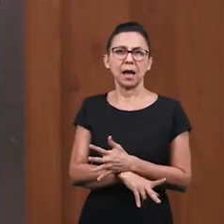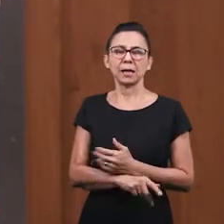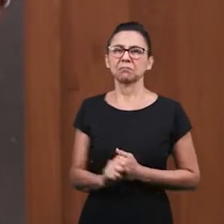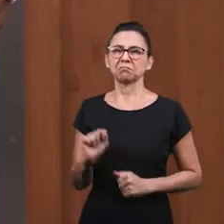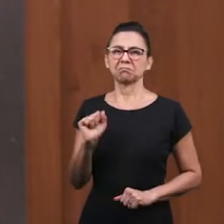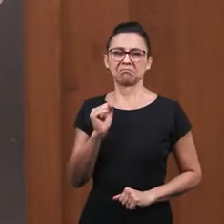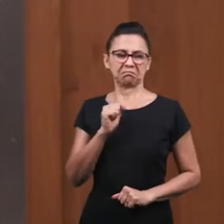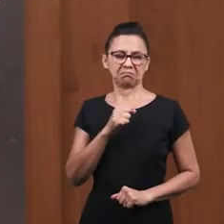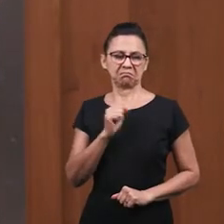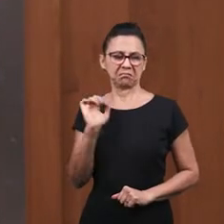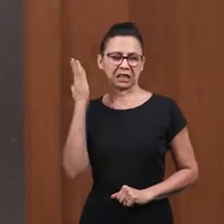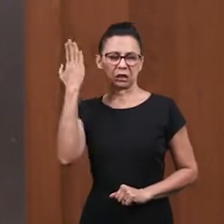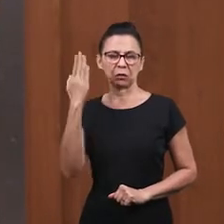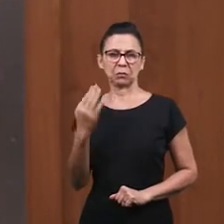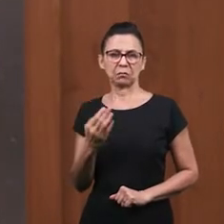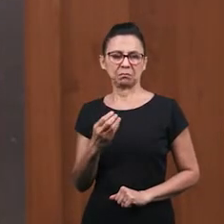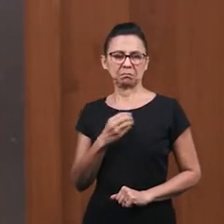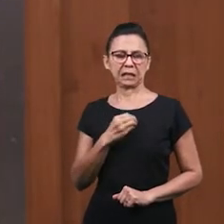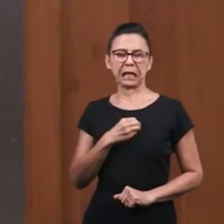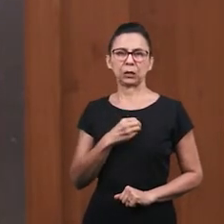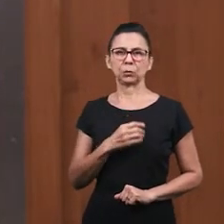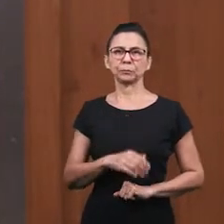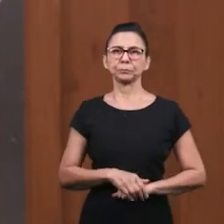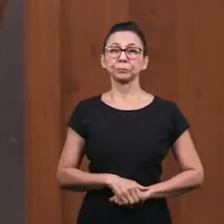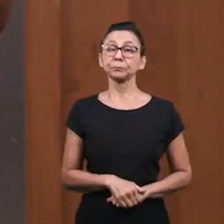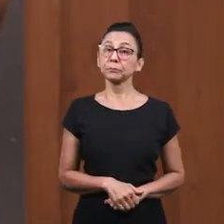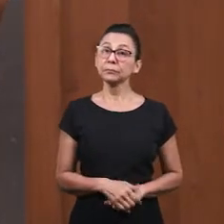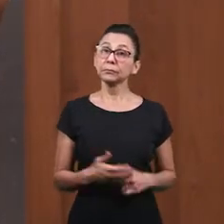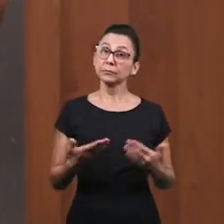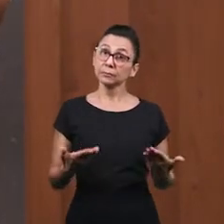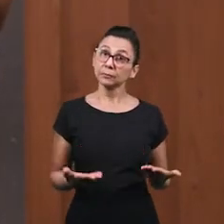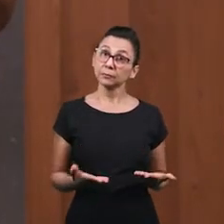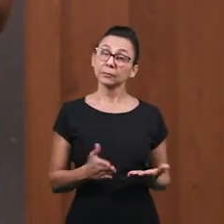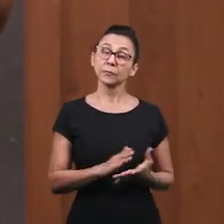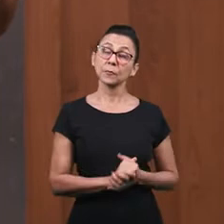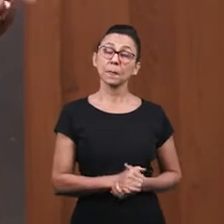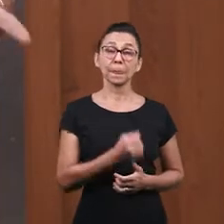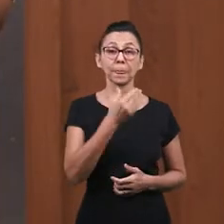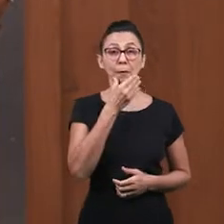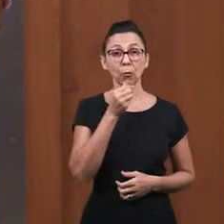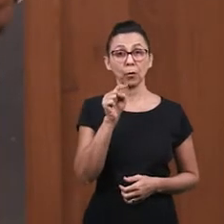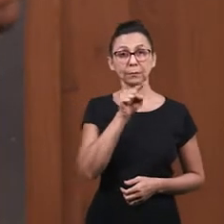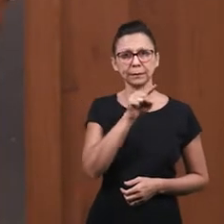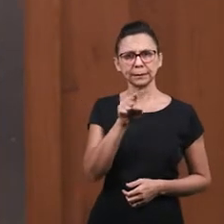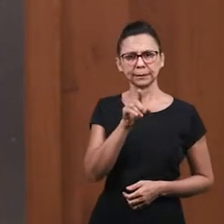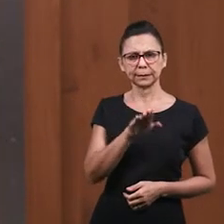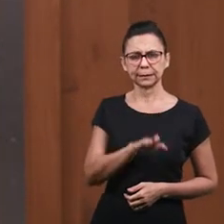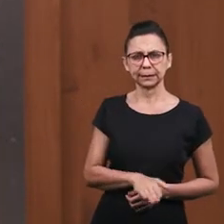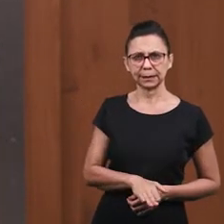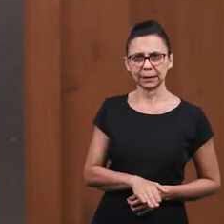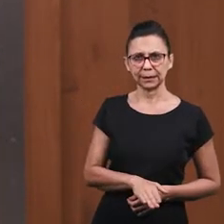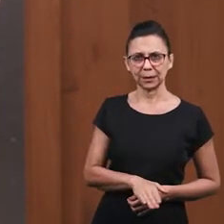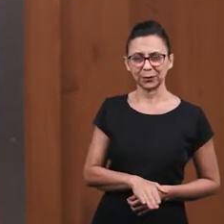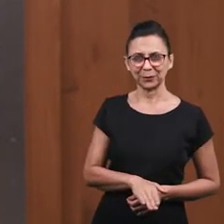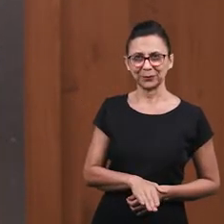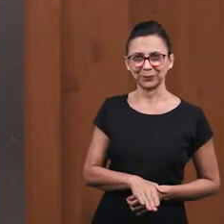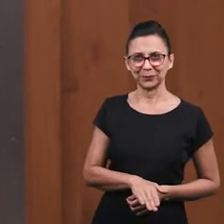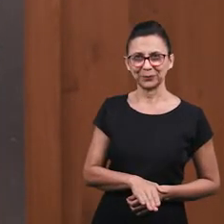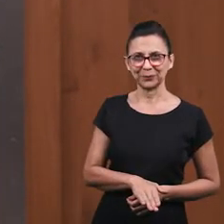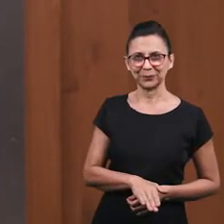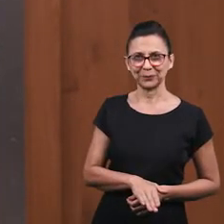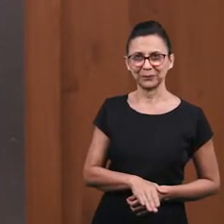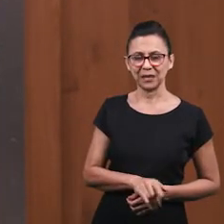eran personas queridas Ellos eran vistos como traidores, pecadores Y saqueo que era